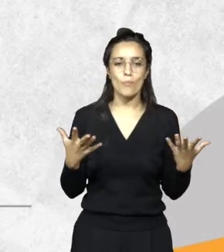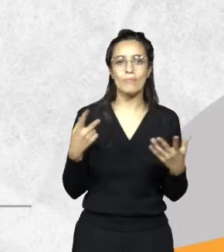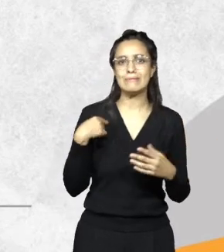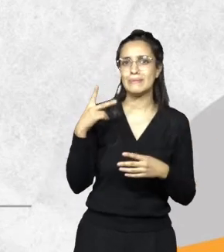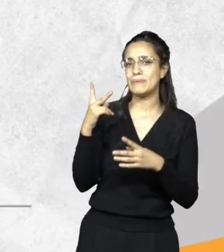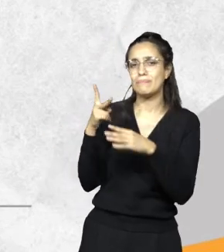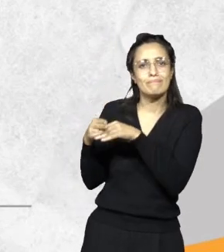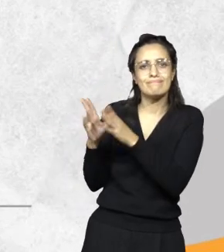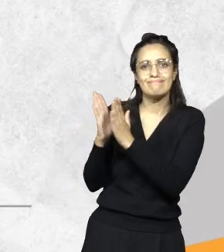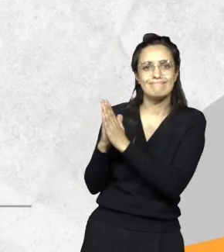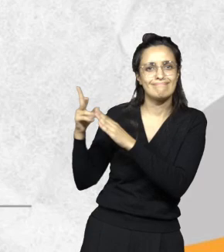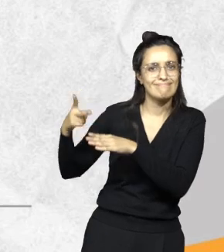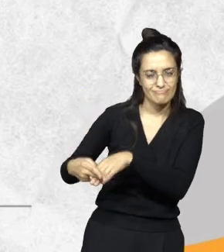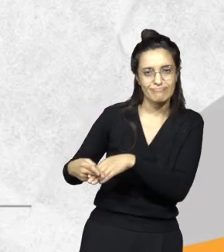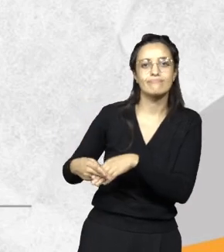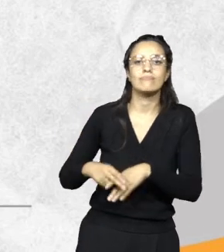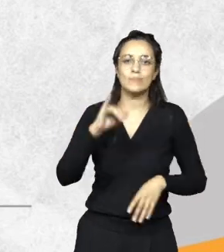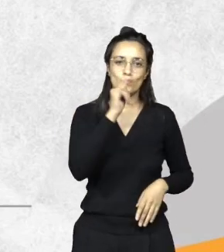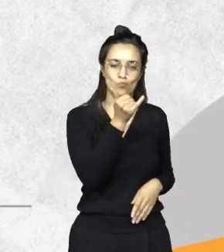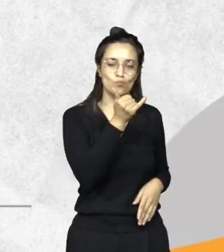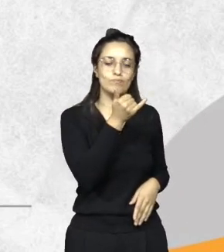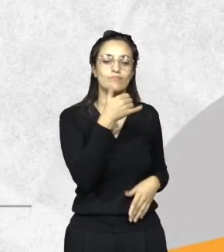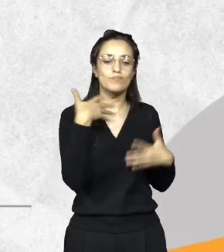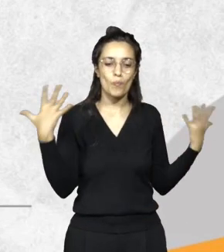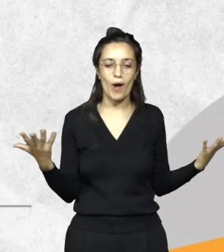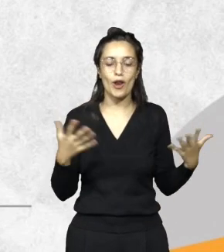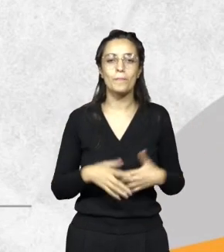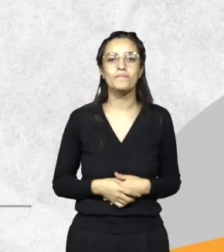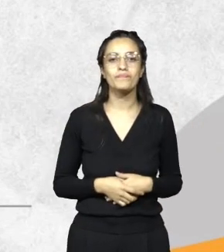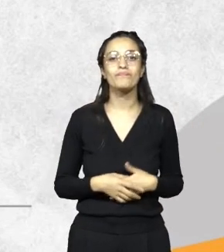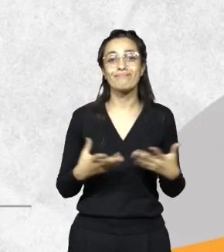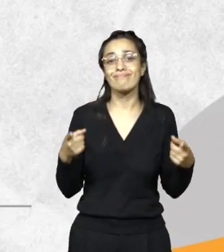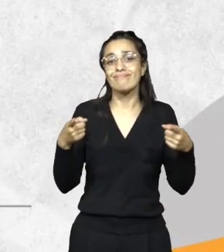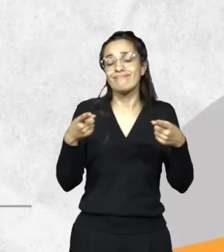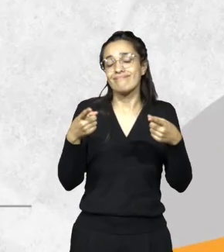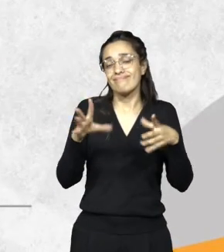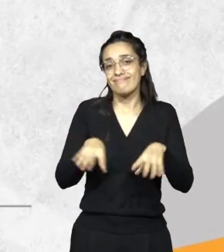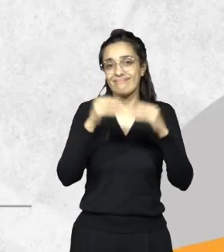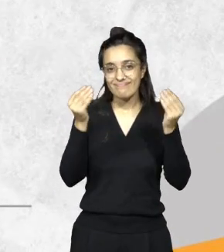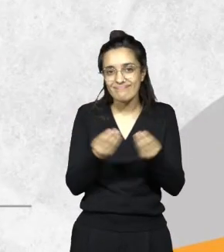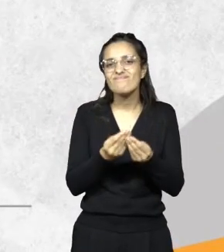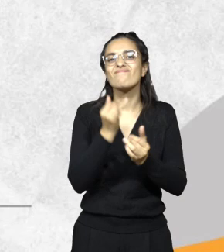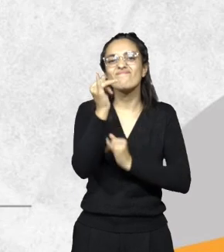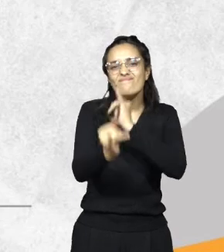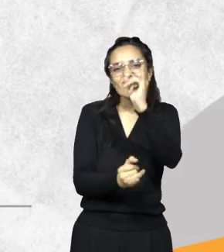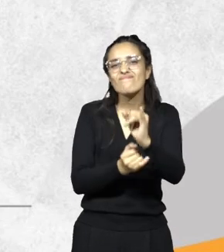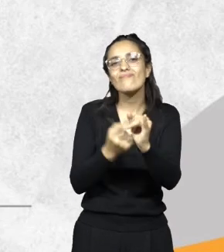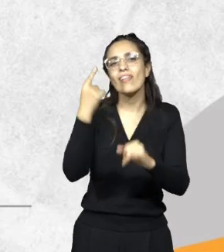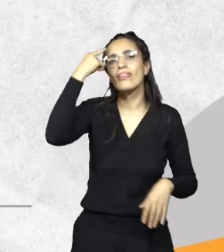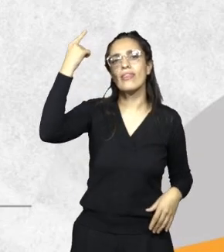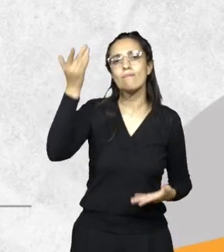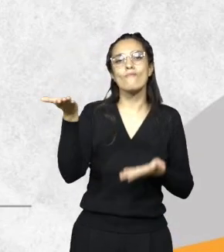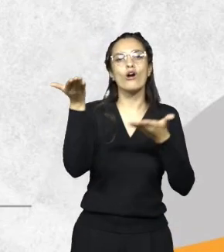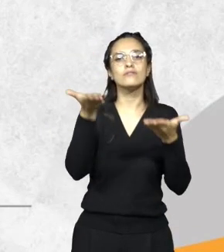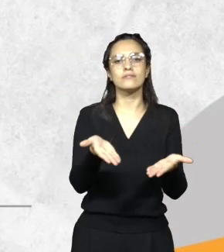Y las organizaciones no gubernamentales. Bueno, a lo que voy es, la idea era mostrarles todo este gran abanico de